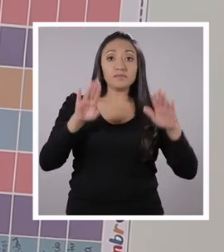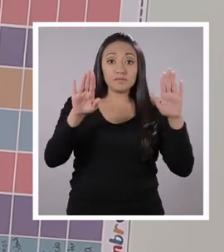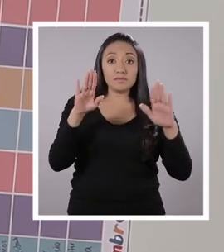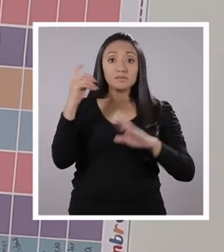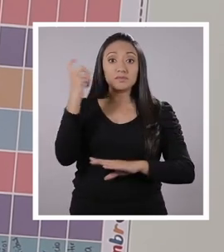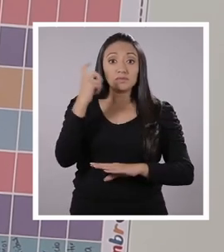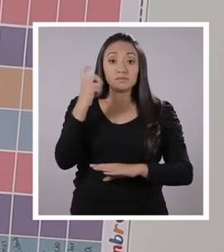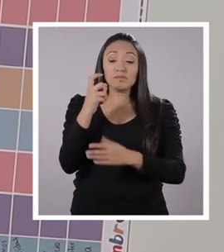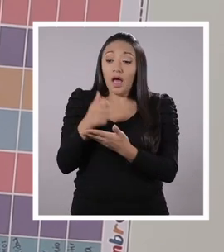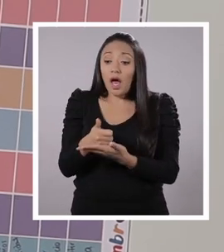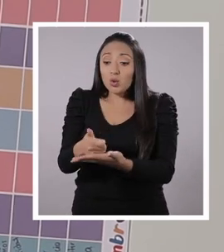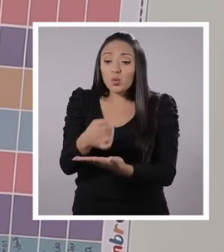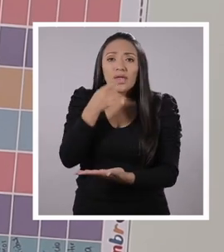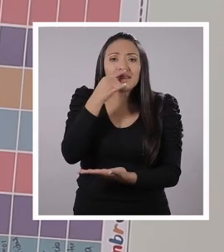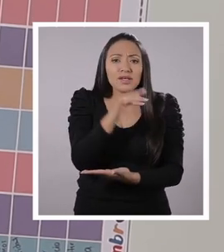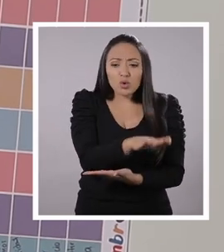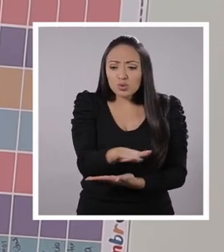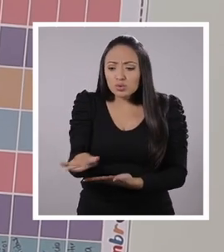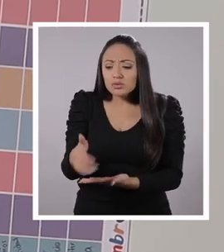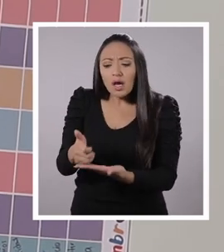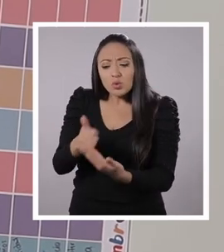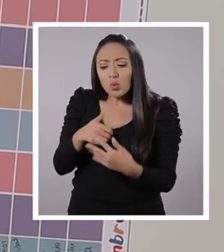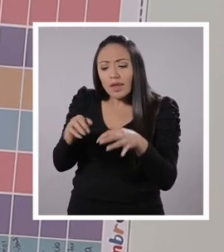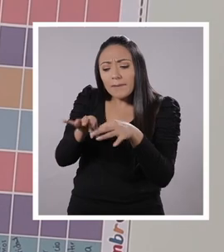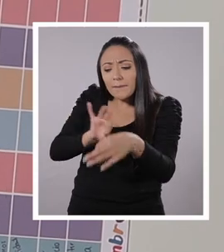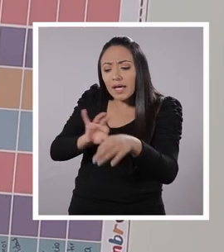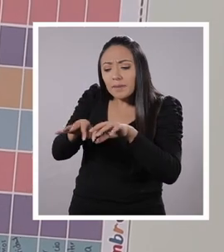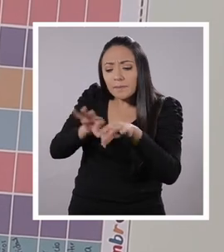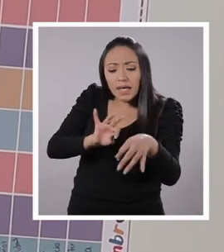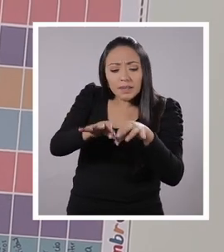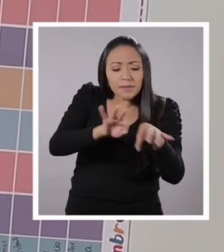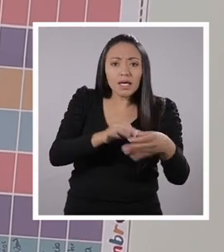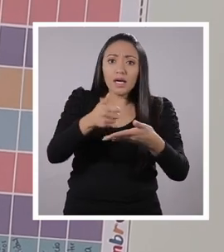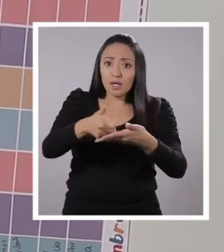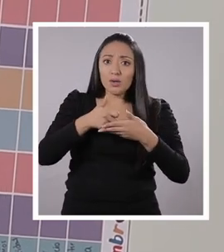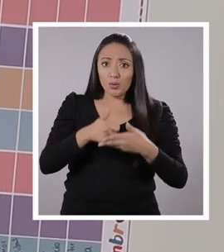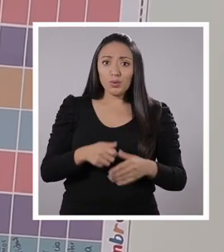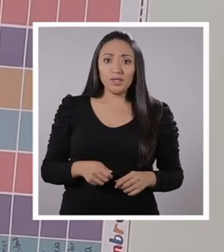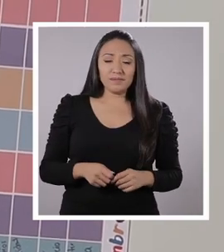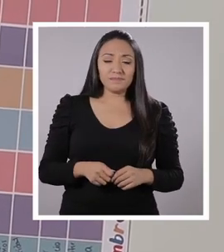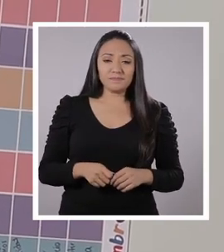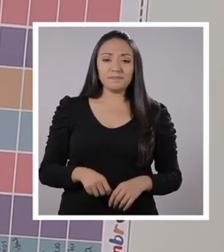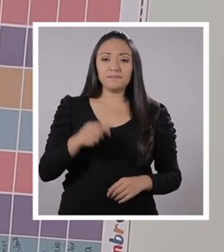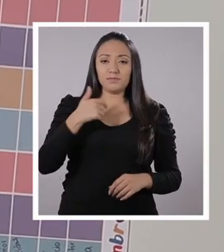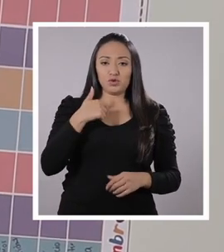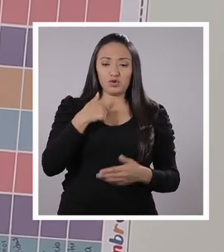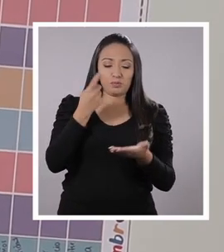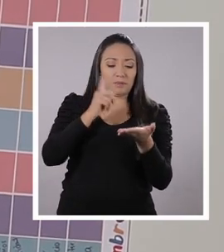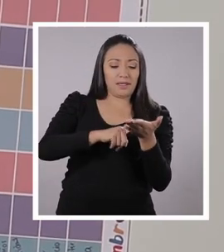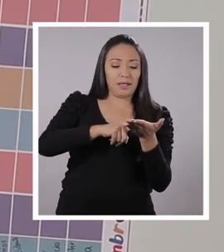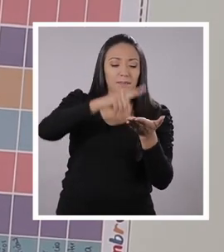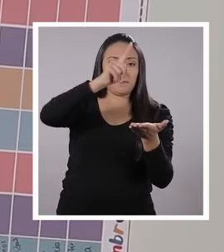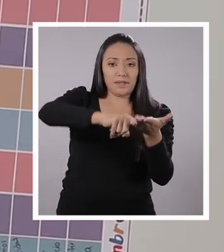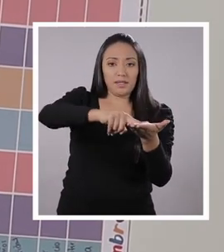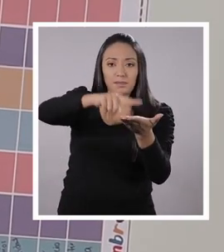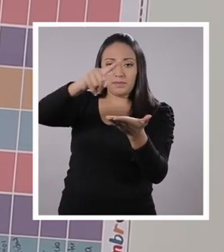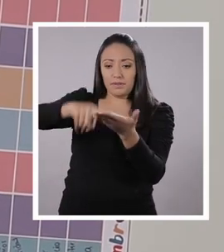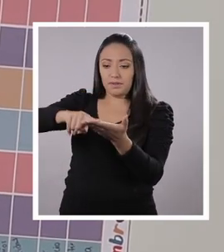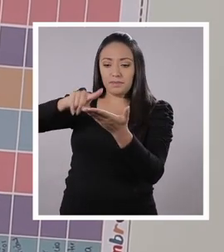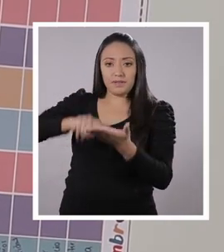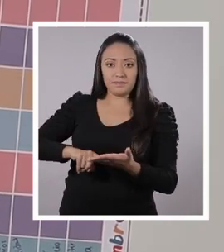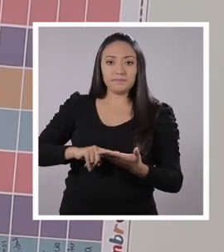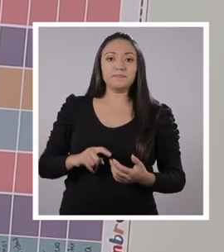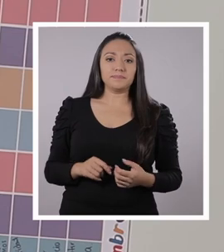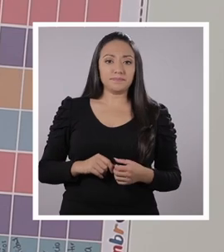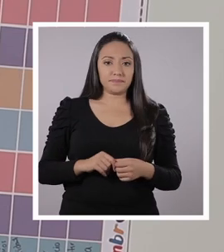Sí, Y podemos pedir ayuda a los más pequeños también. Bien. Para que nos ayude. Listo. Voy a intentar pegar, profe. Ya.